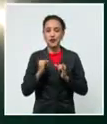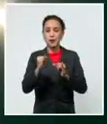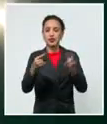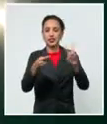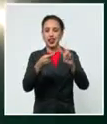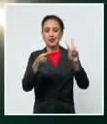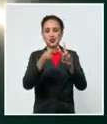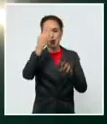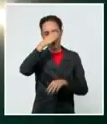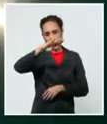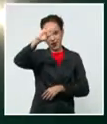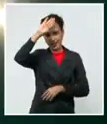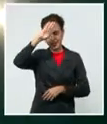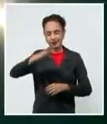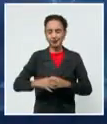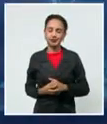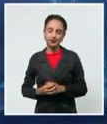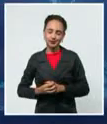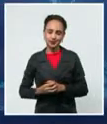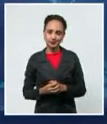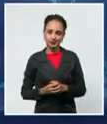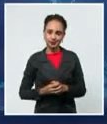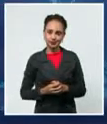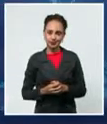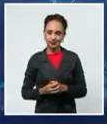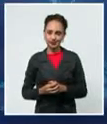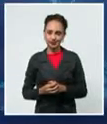la Televisión Cubana. A pesar de...